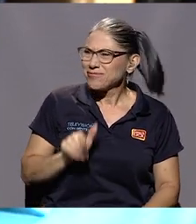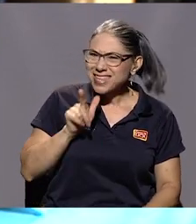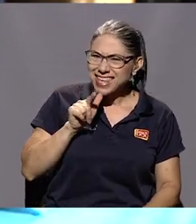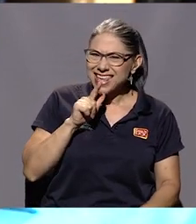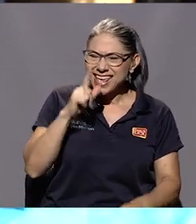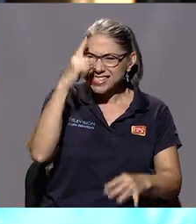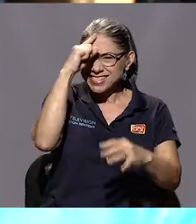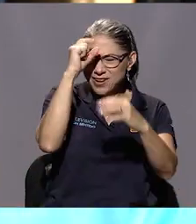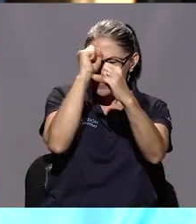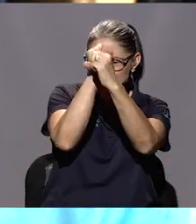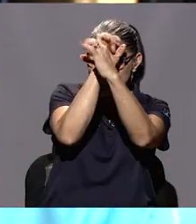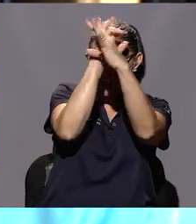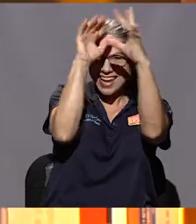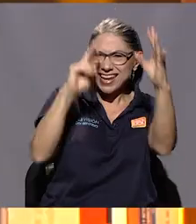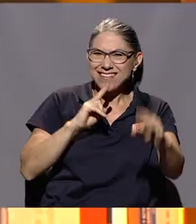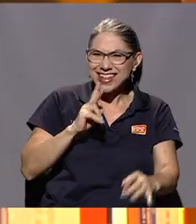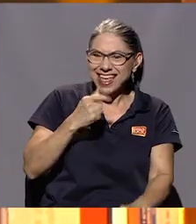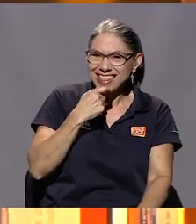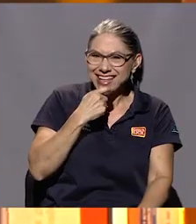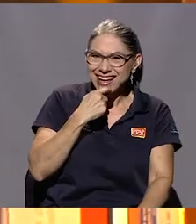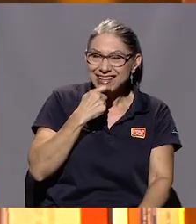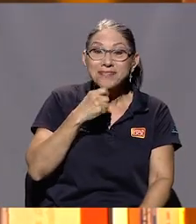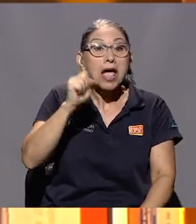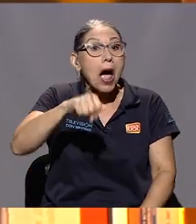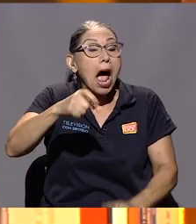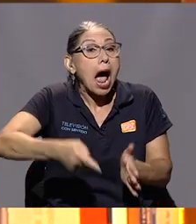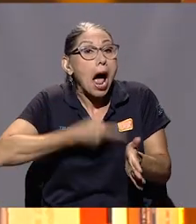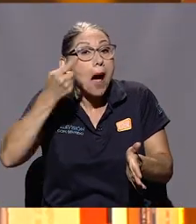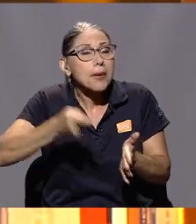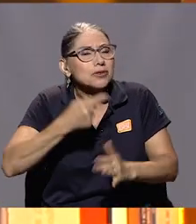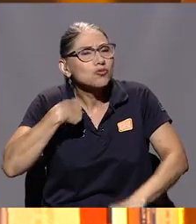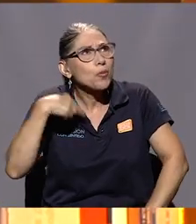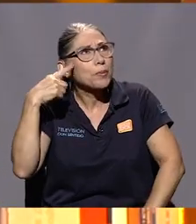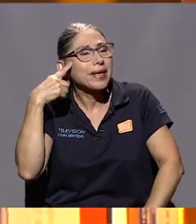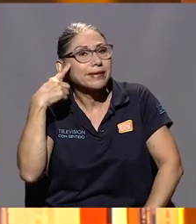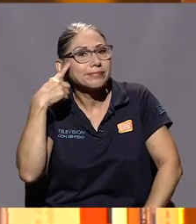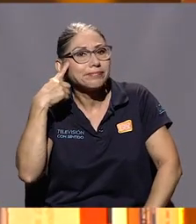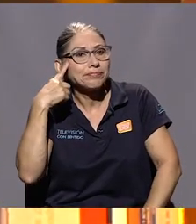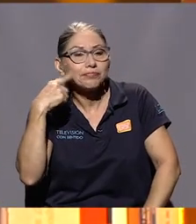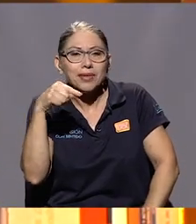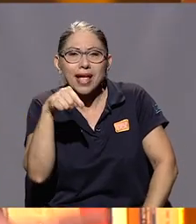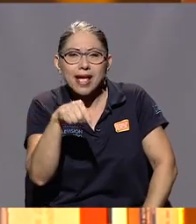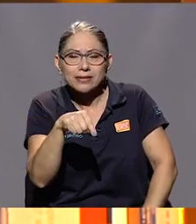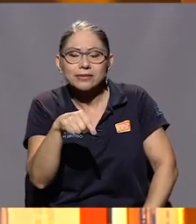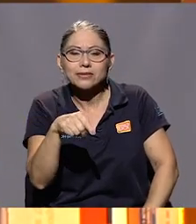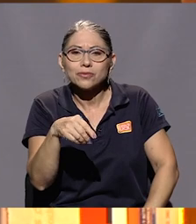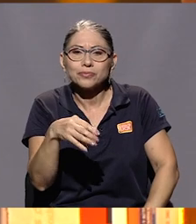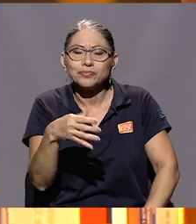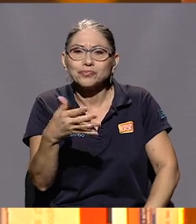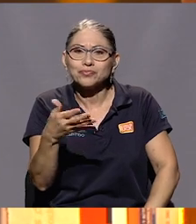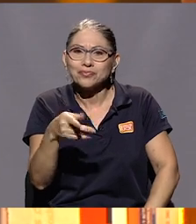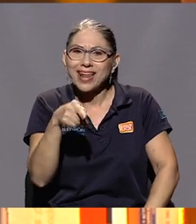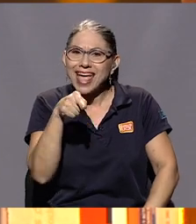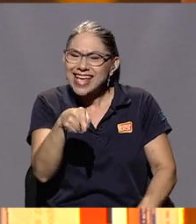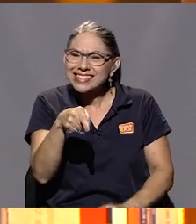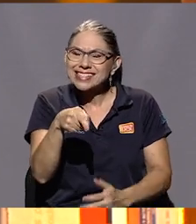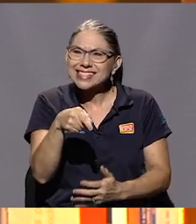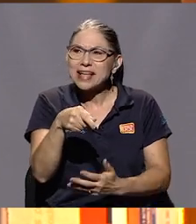¿Quién se lo imaginaría, verdad, doña Patricia? ¿Verdad? Y a veces pienso, pues esto hace esta